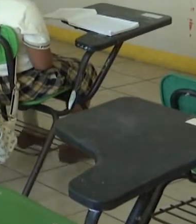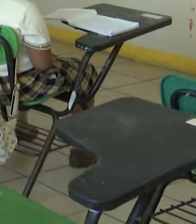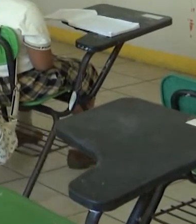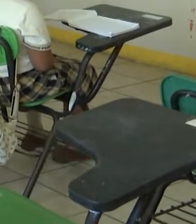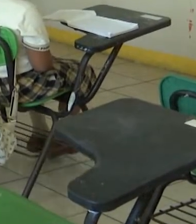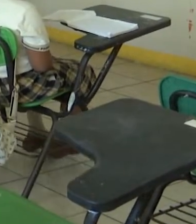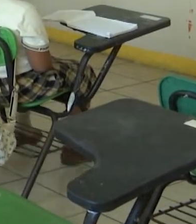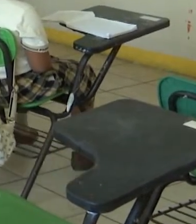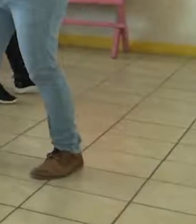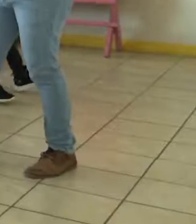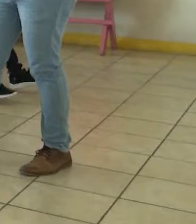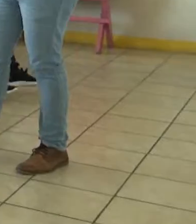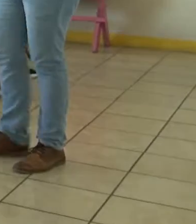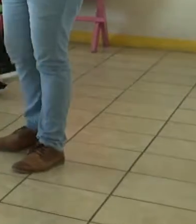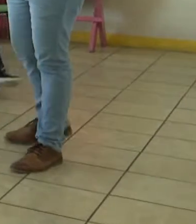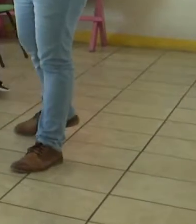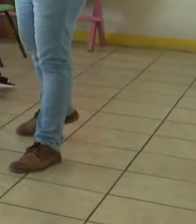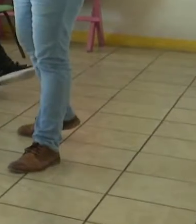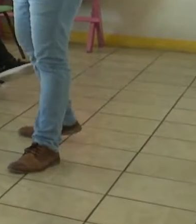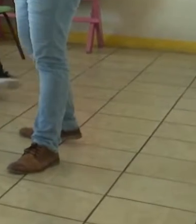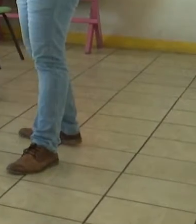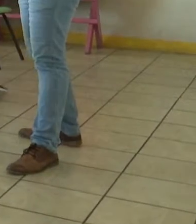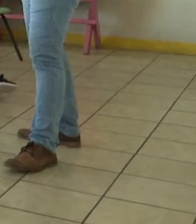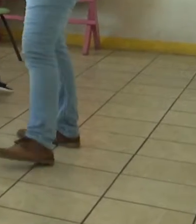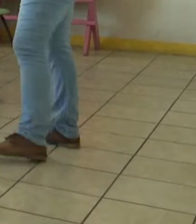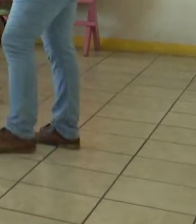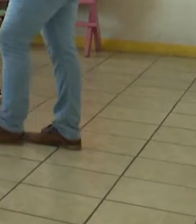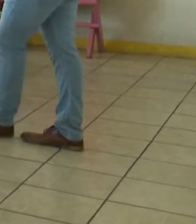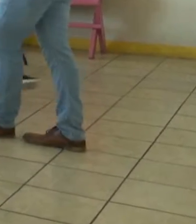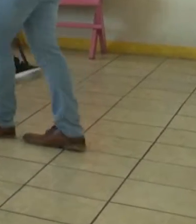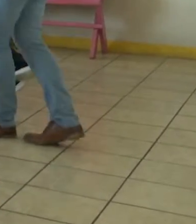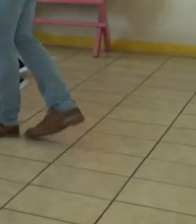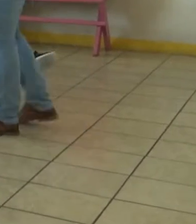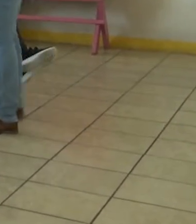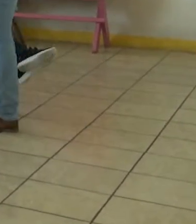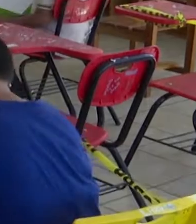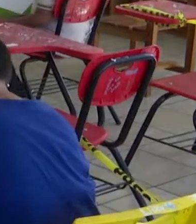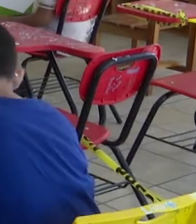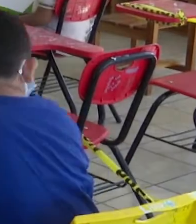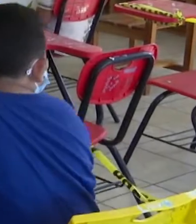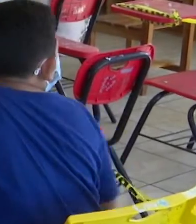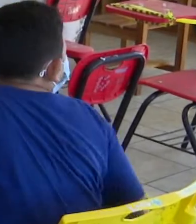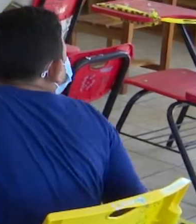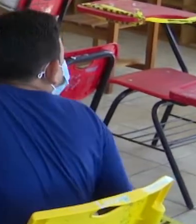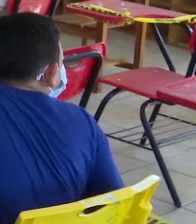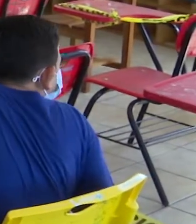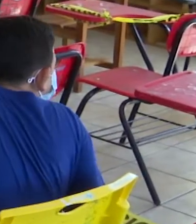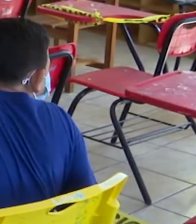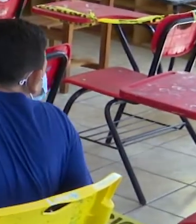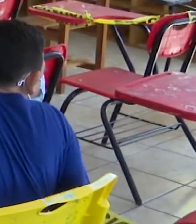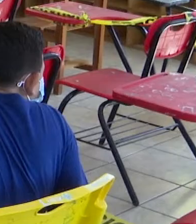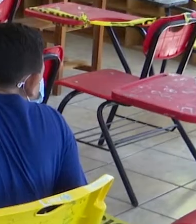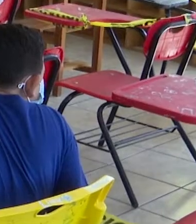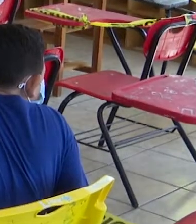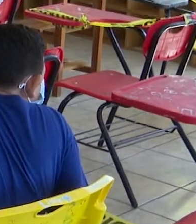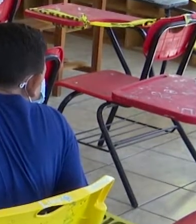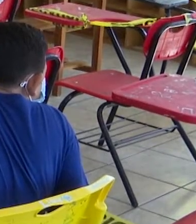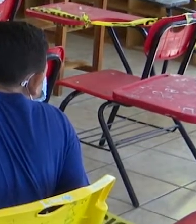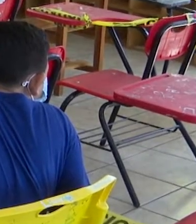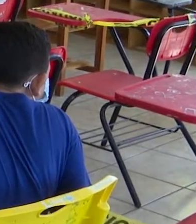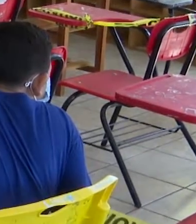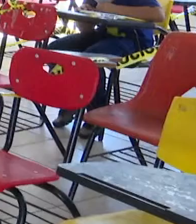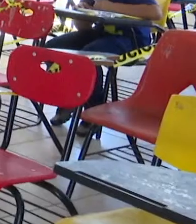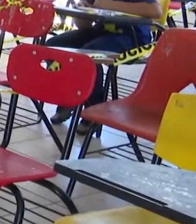Incremento salarial y mejores prestaciones, recibir el magisterio en todo el país, como reconocimiento su gran labor de